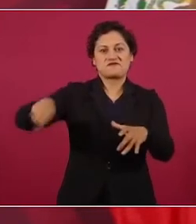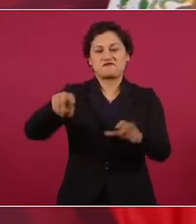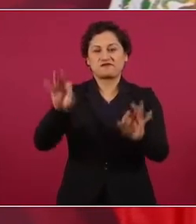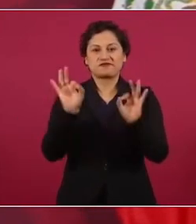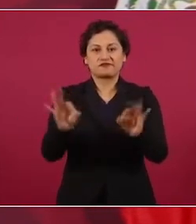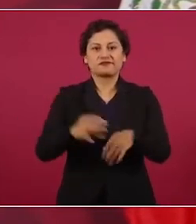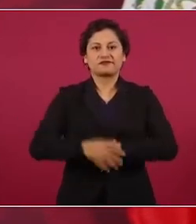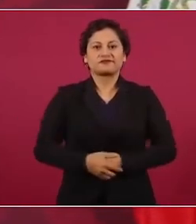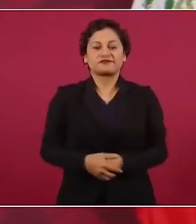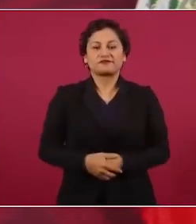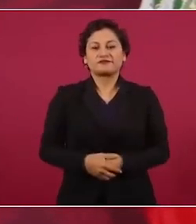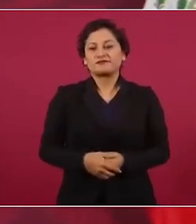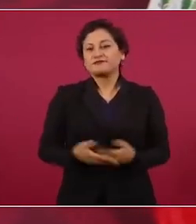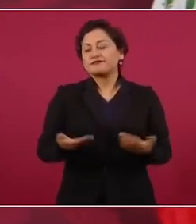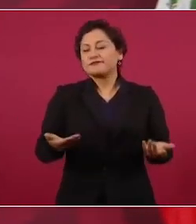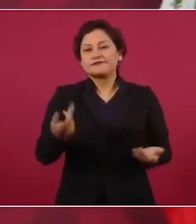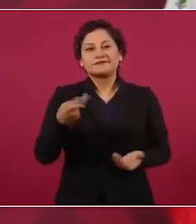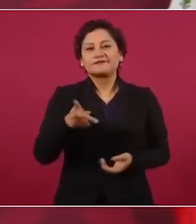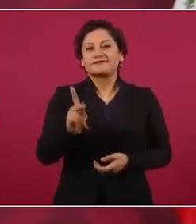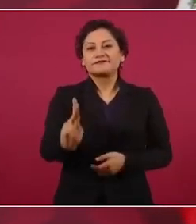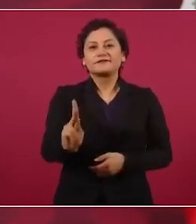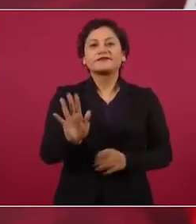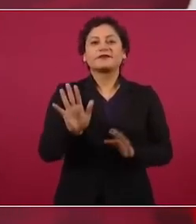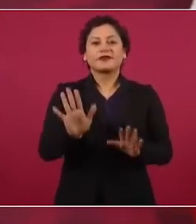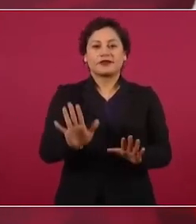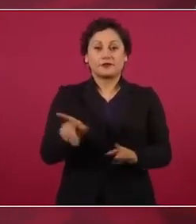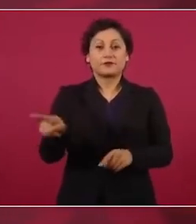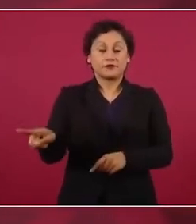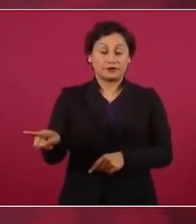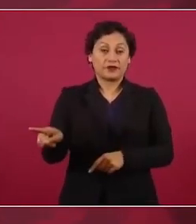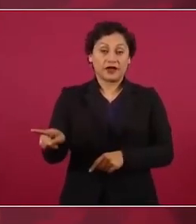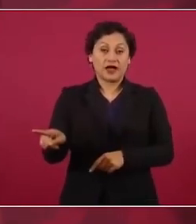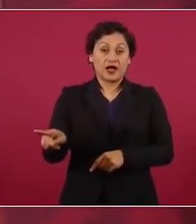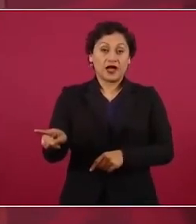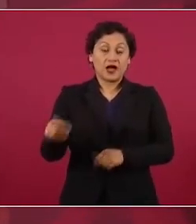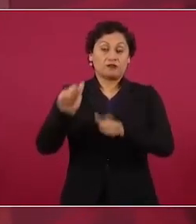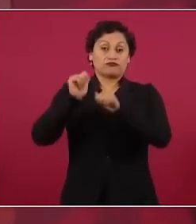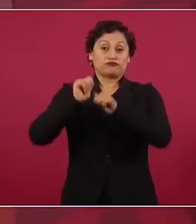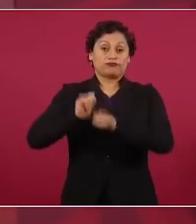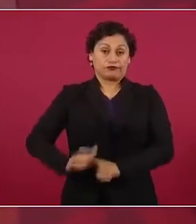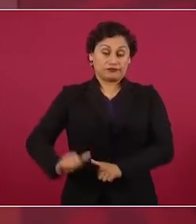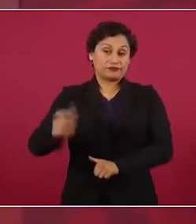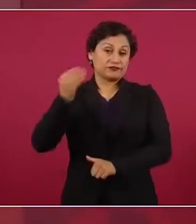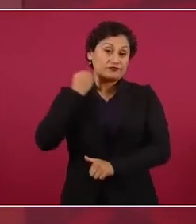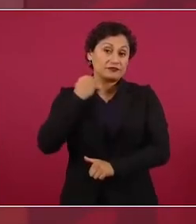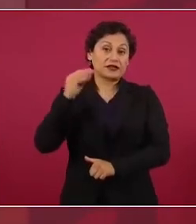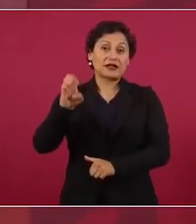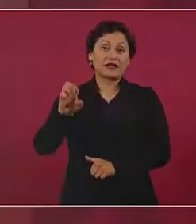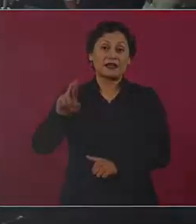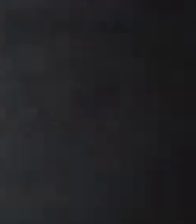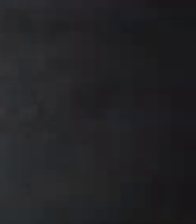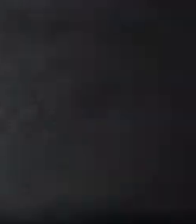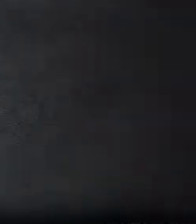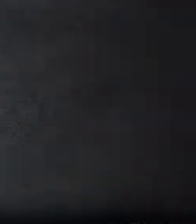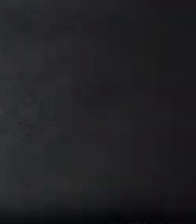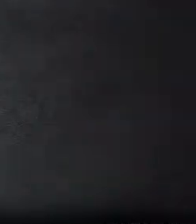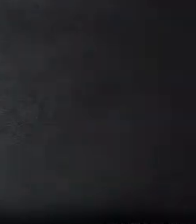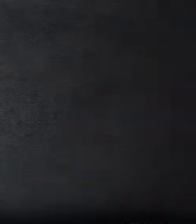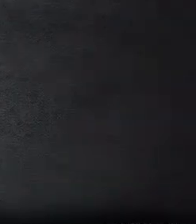Pero bueno, Ernestina va a atender eso, lo están viendo y hay que tener confianza.